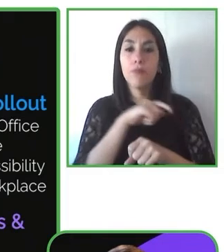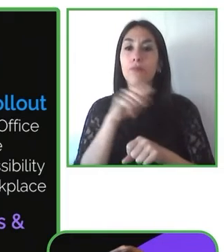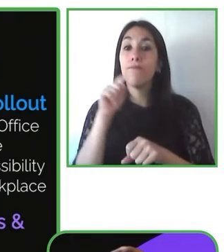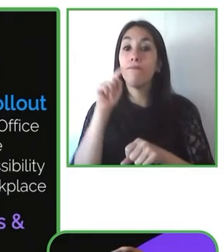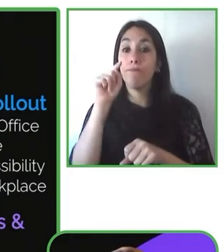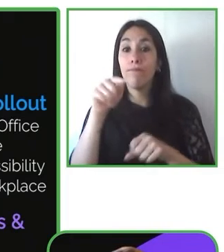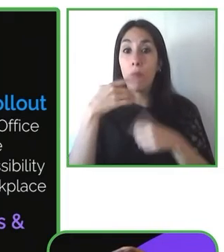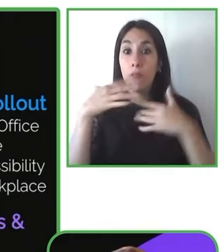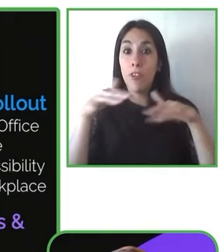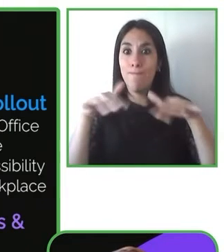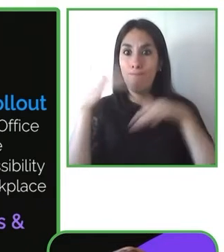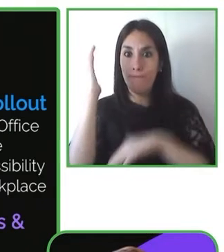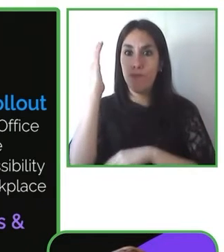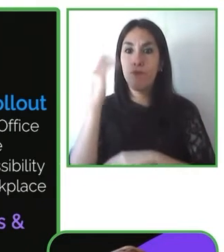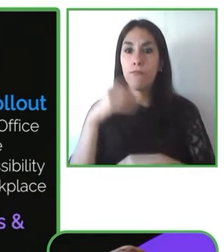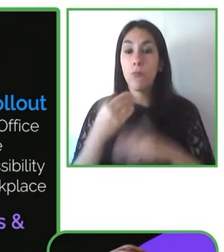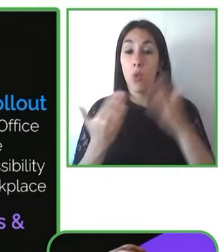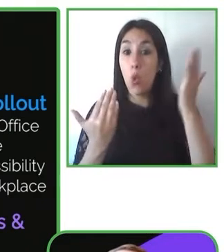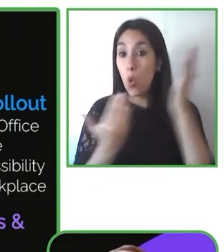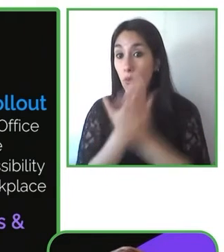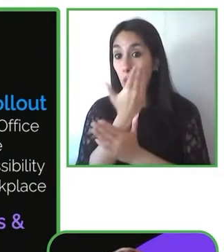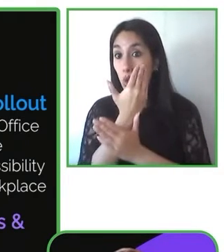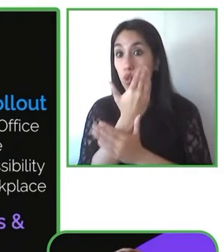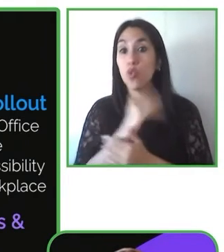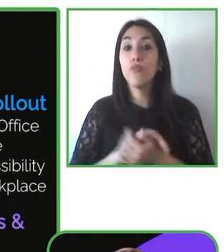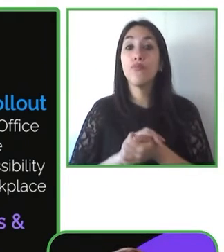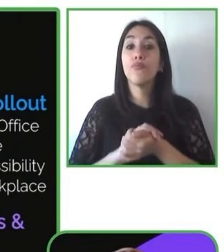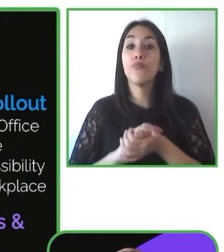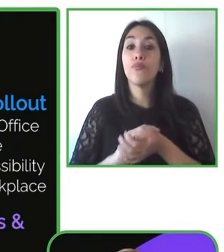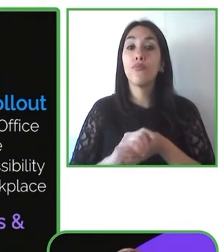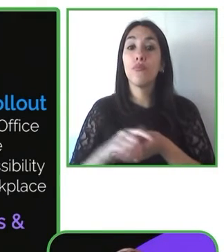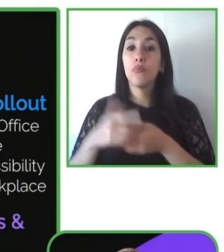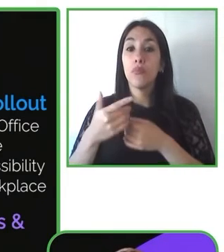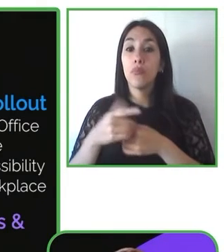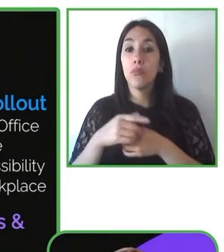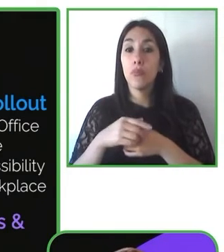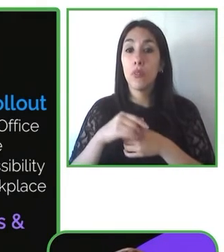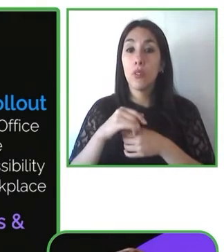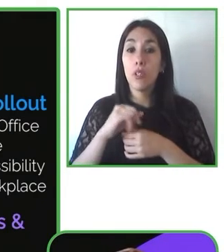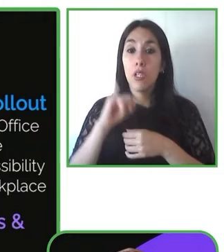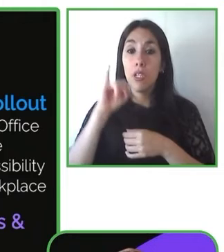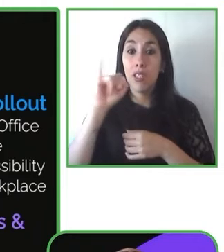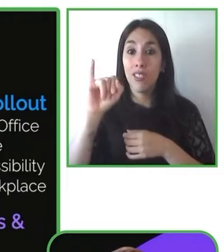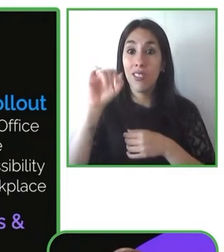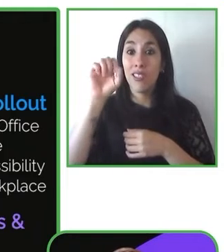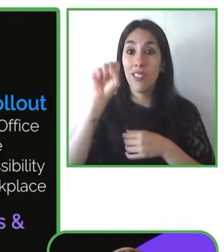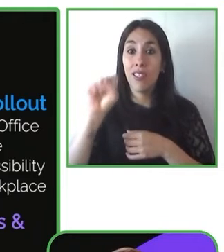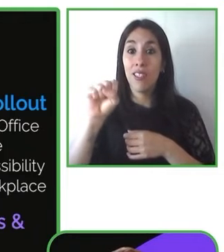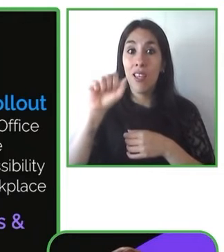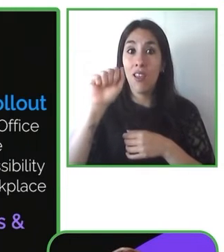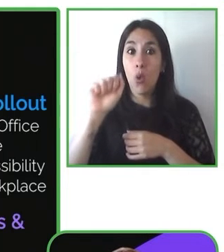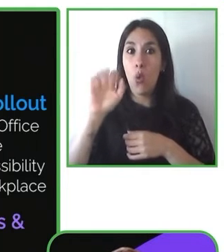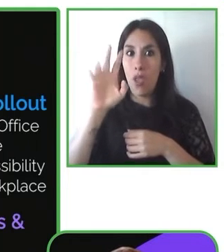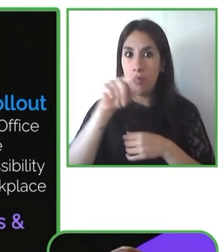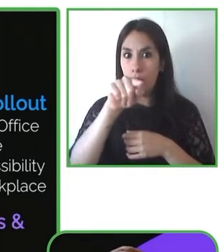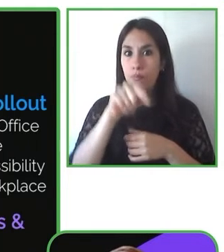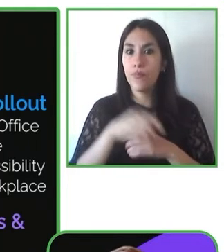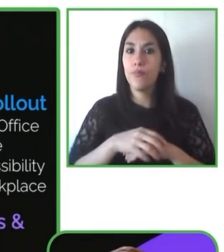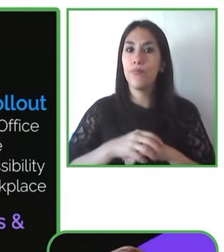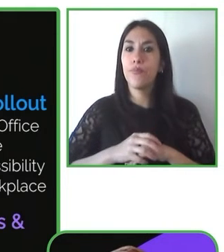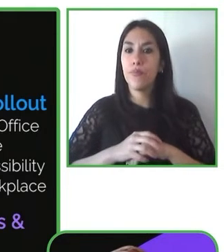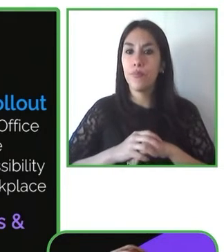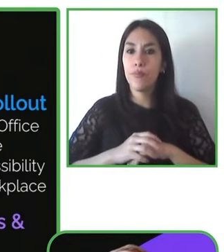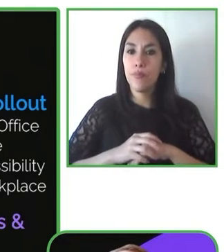ICT4 para el desafío de inclusión también en África. Y también los